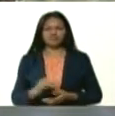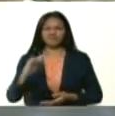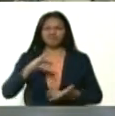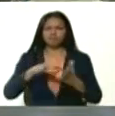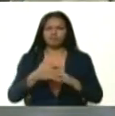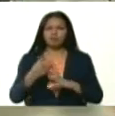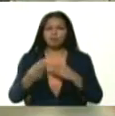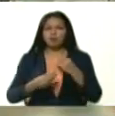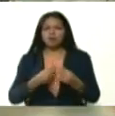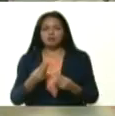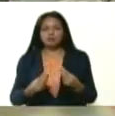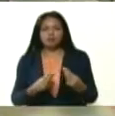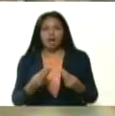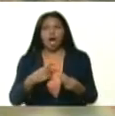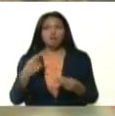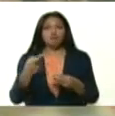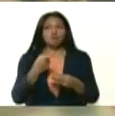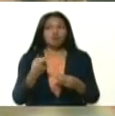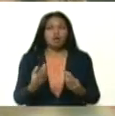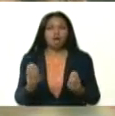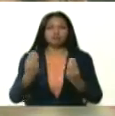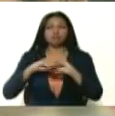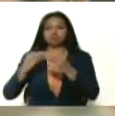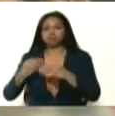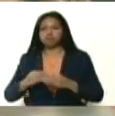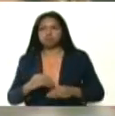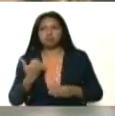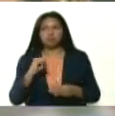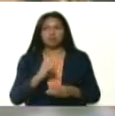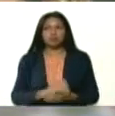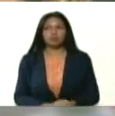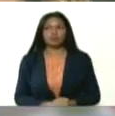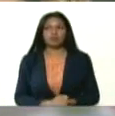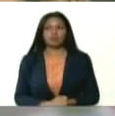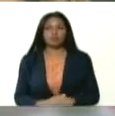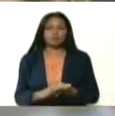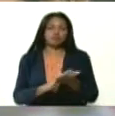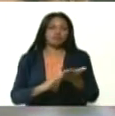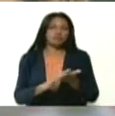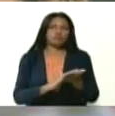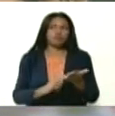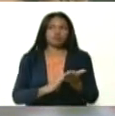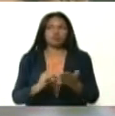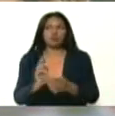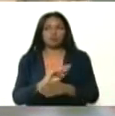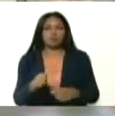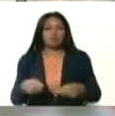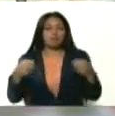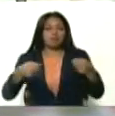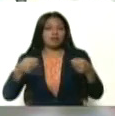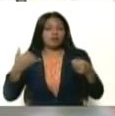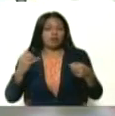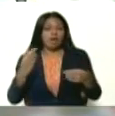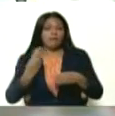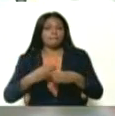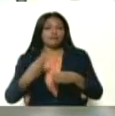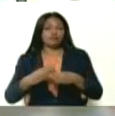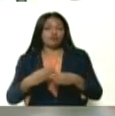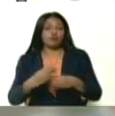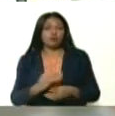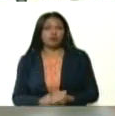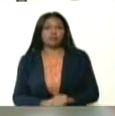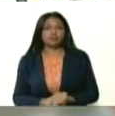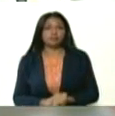donde se va a buscar un consenso para la recuperación del mercado petrolero para